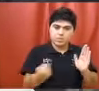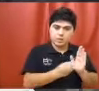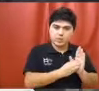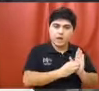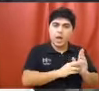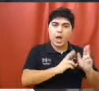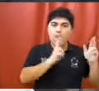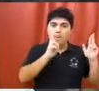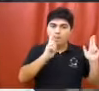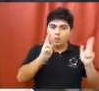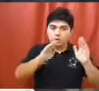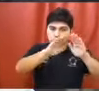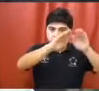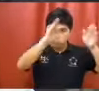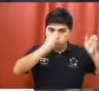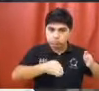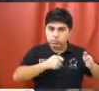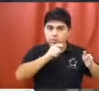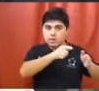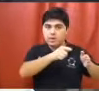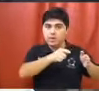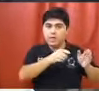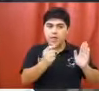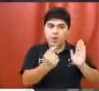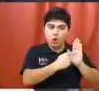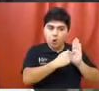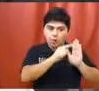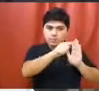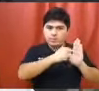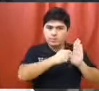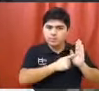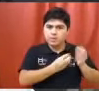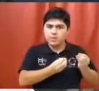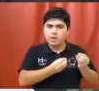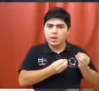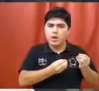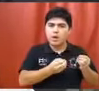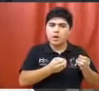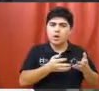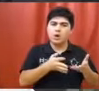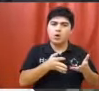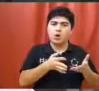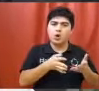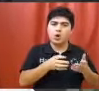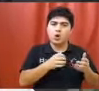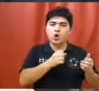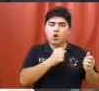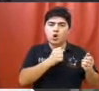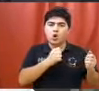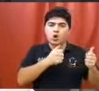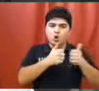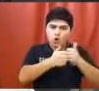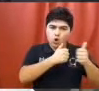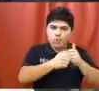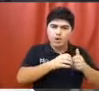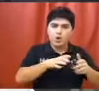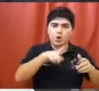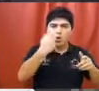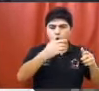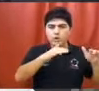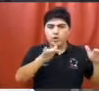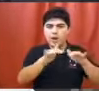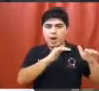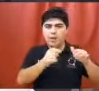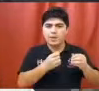prohibido en los establecimientos alcanzados por la presente ordenanza la realización de concursos, torneos, promociones o eventos de cualquier